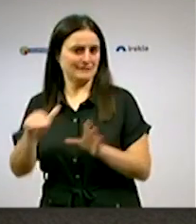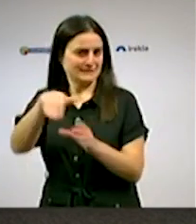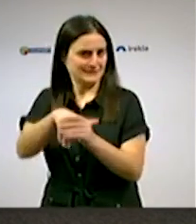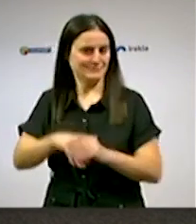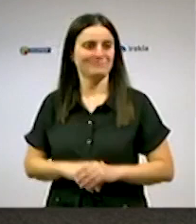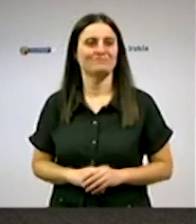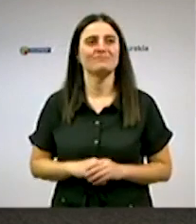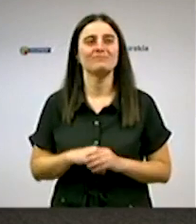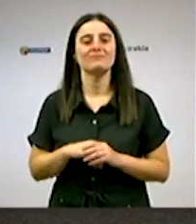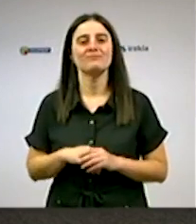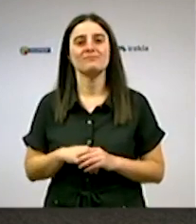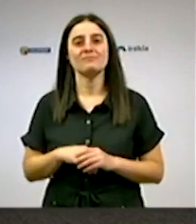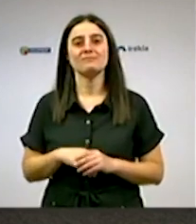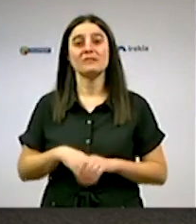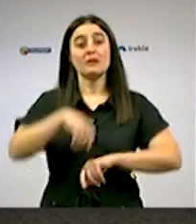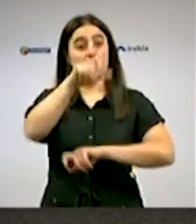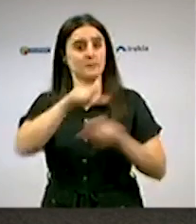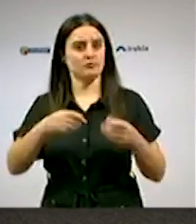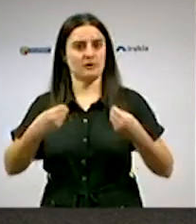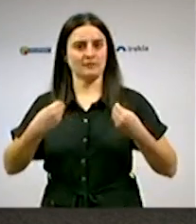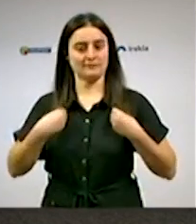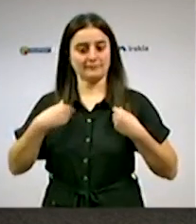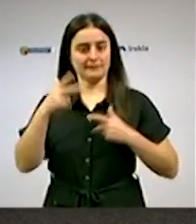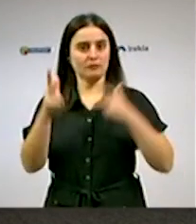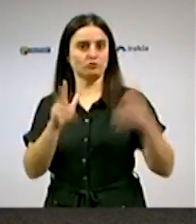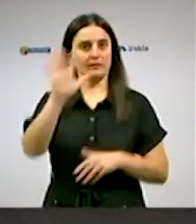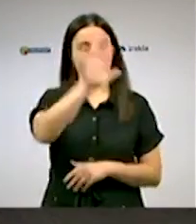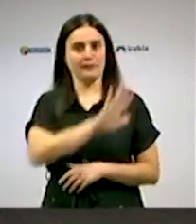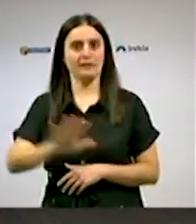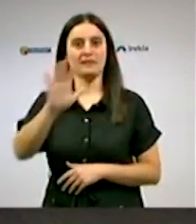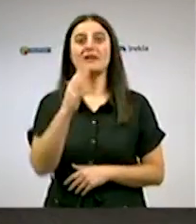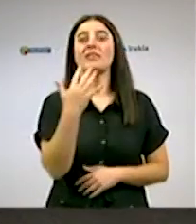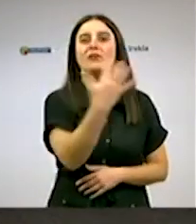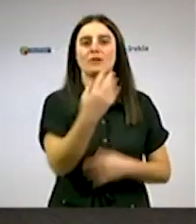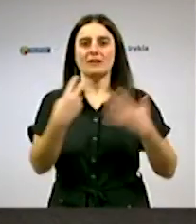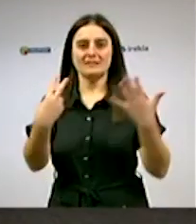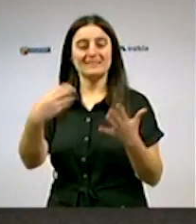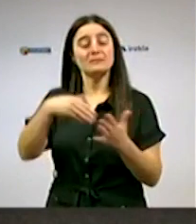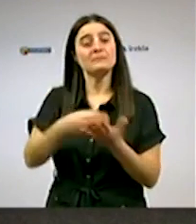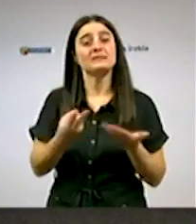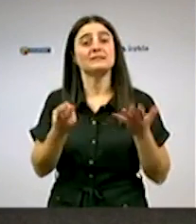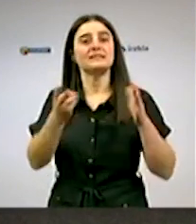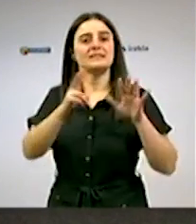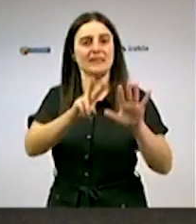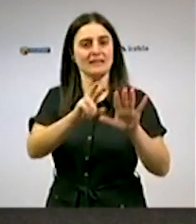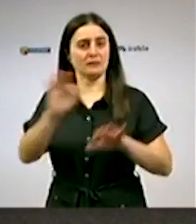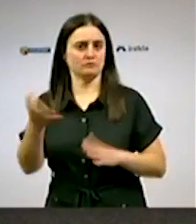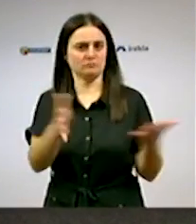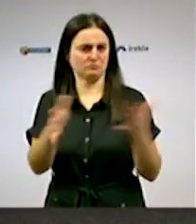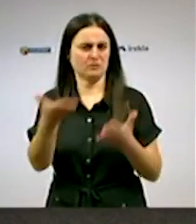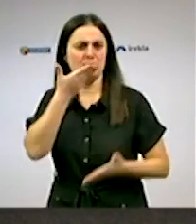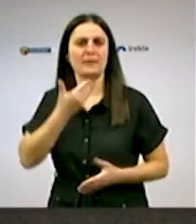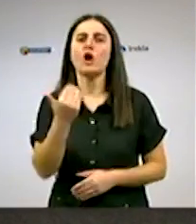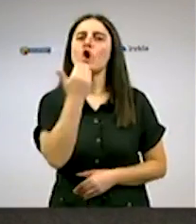Del Censo de Personas Residentes en Euskadi, unas 57.700 lo han solicitado por